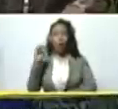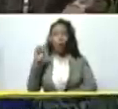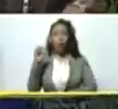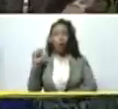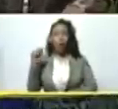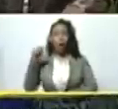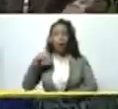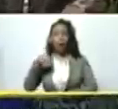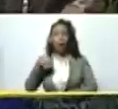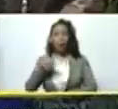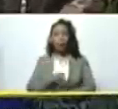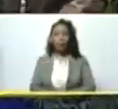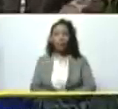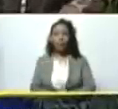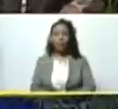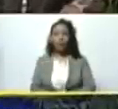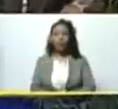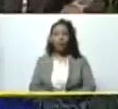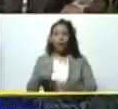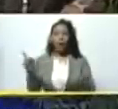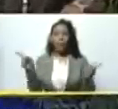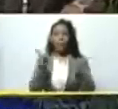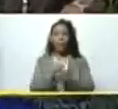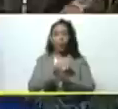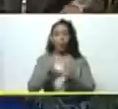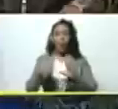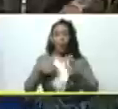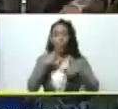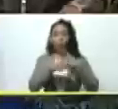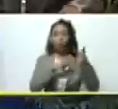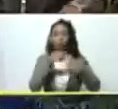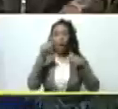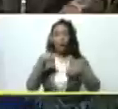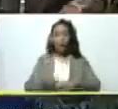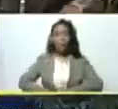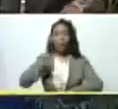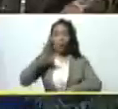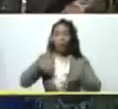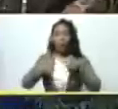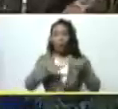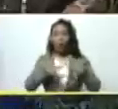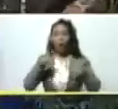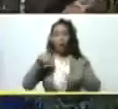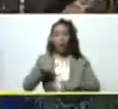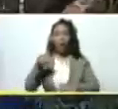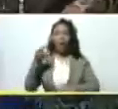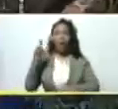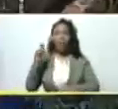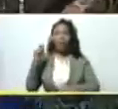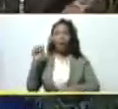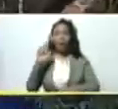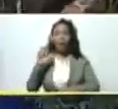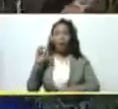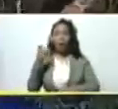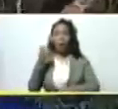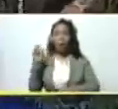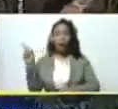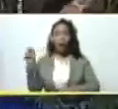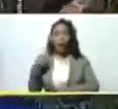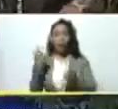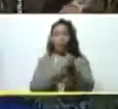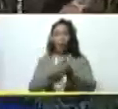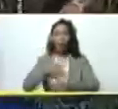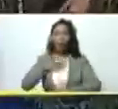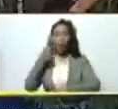productiva importante de los pequeños y medianos productores en esta importante zona entonces vamos a darle el derecho de palabra a nuestro hermano Daniel para que un poco también